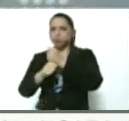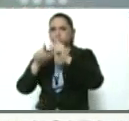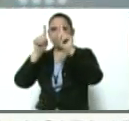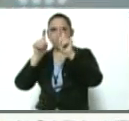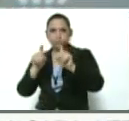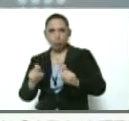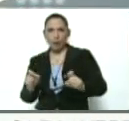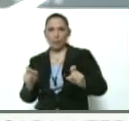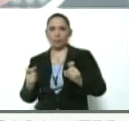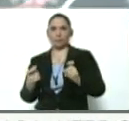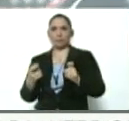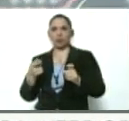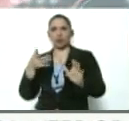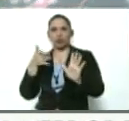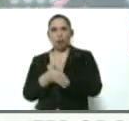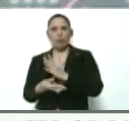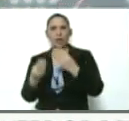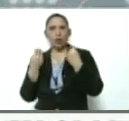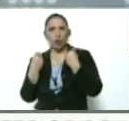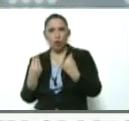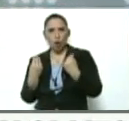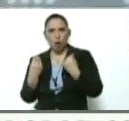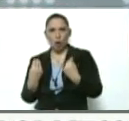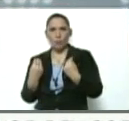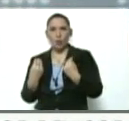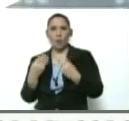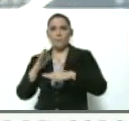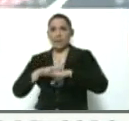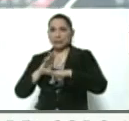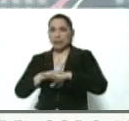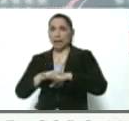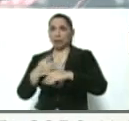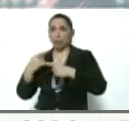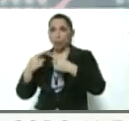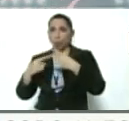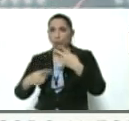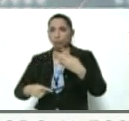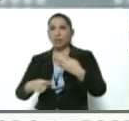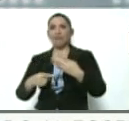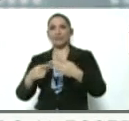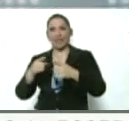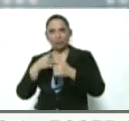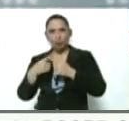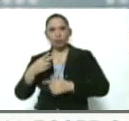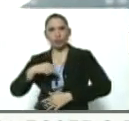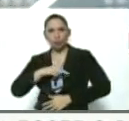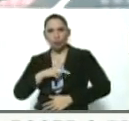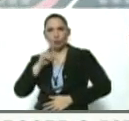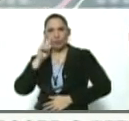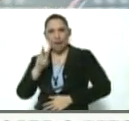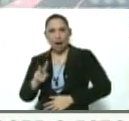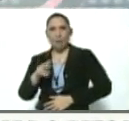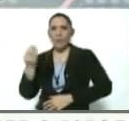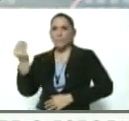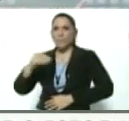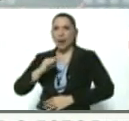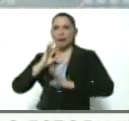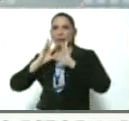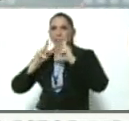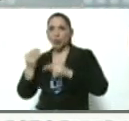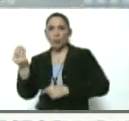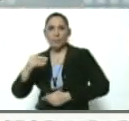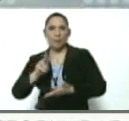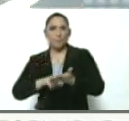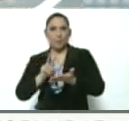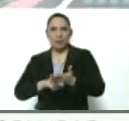de cómo realmente se desencadenaron los hechos y en la medida que vayan apareciendo más testimonios más pruebas más verdades